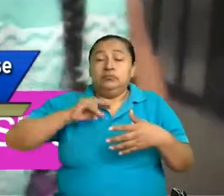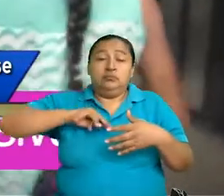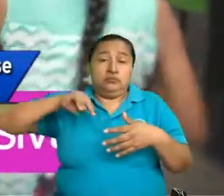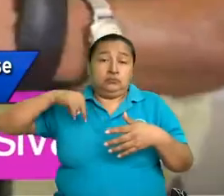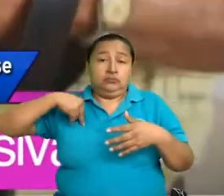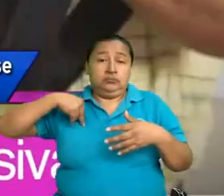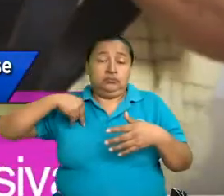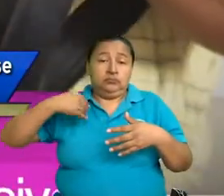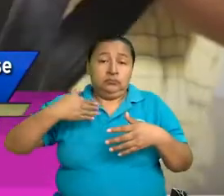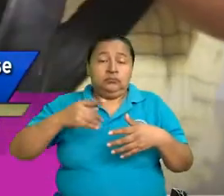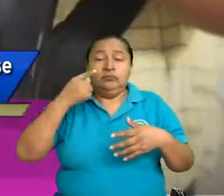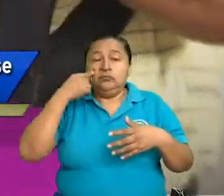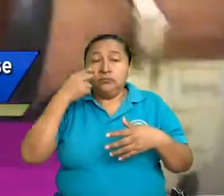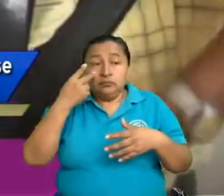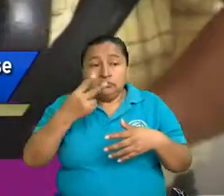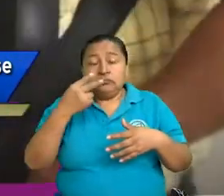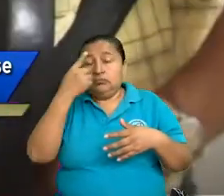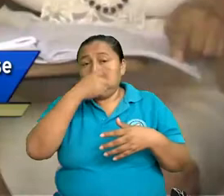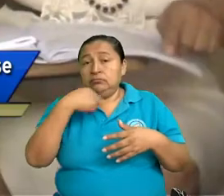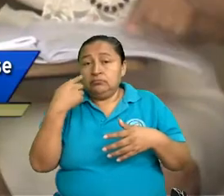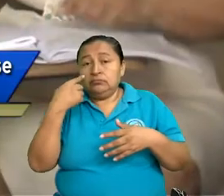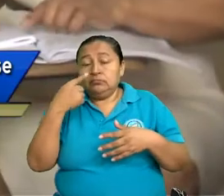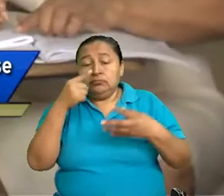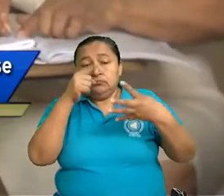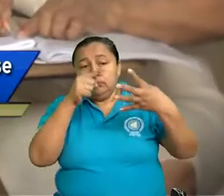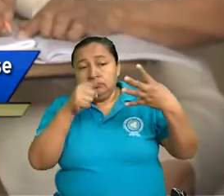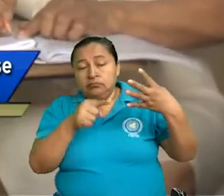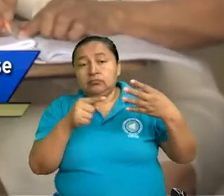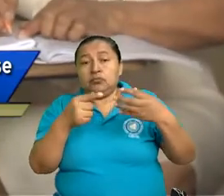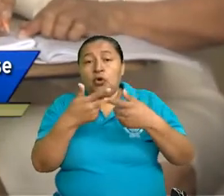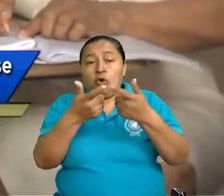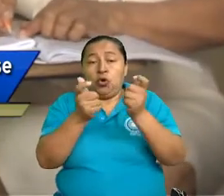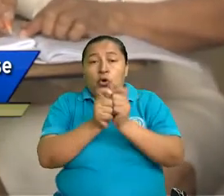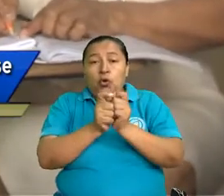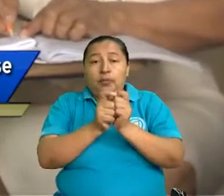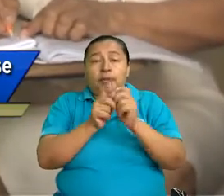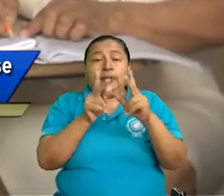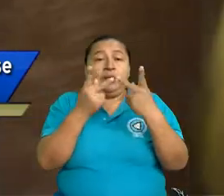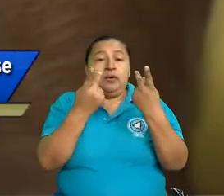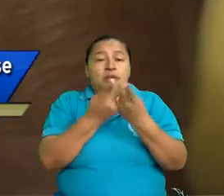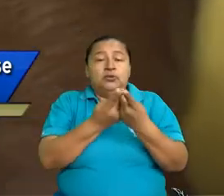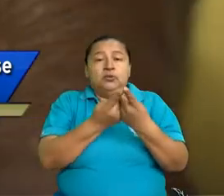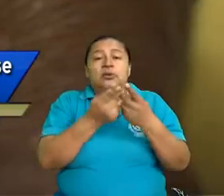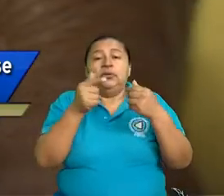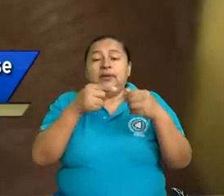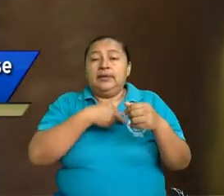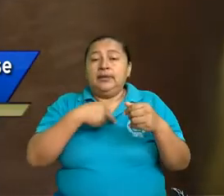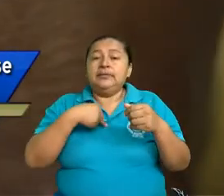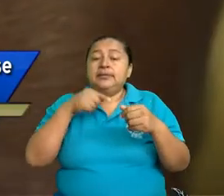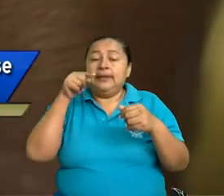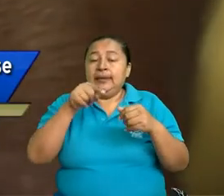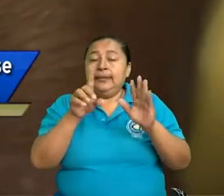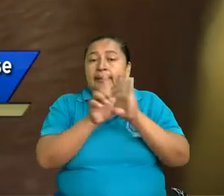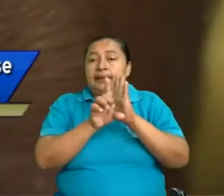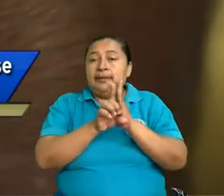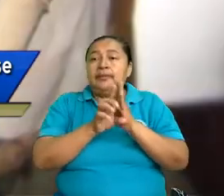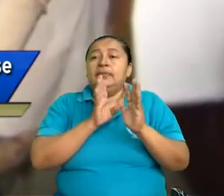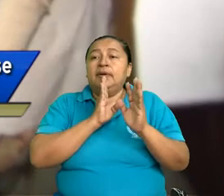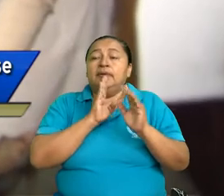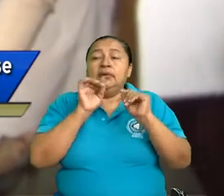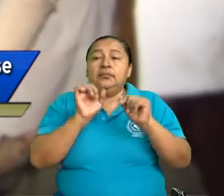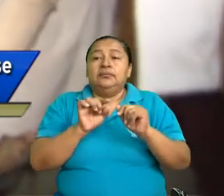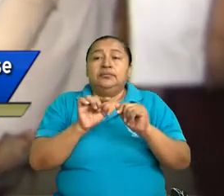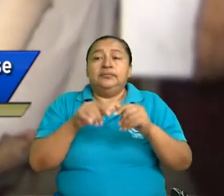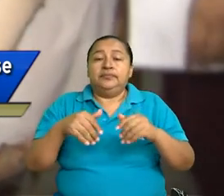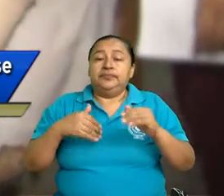identificamos todos los grupos poblacionales a los que hacen referencia a esta ley, estamos hablando